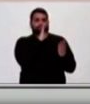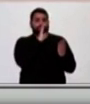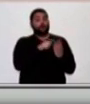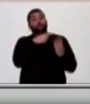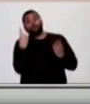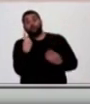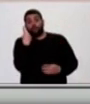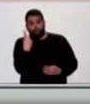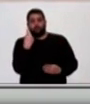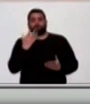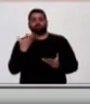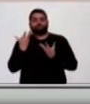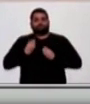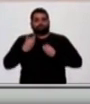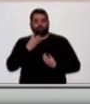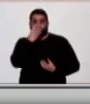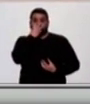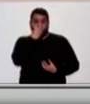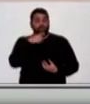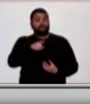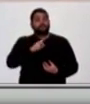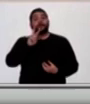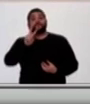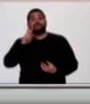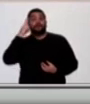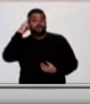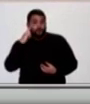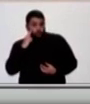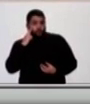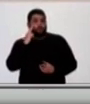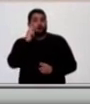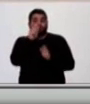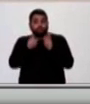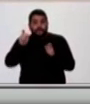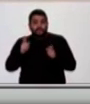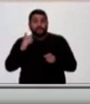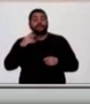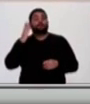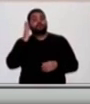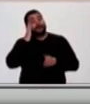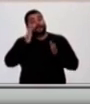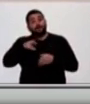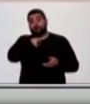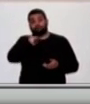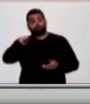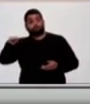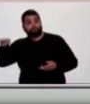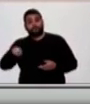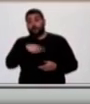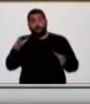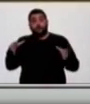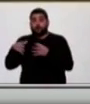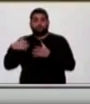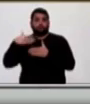asistencia respiratoria mecánica. 29 pacientes se encuentran en camas generales y el resto evoluciona